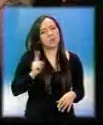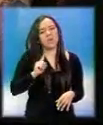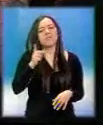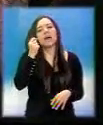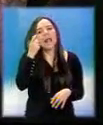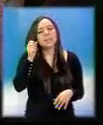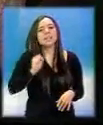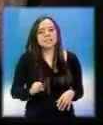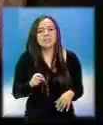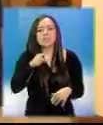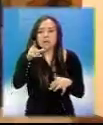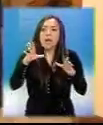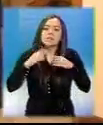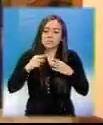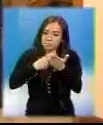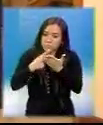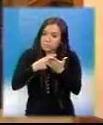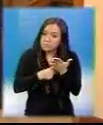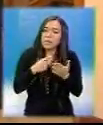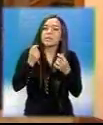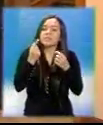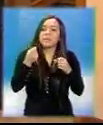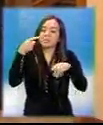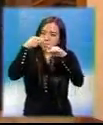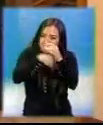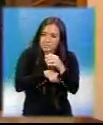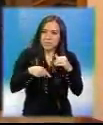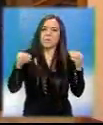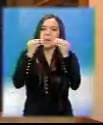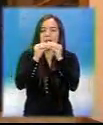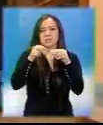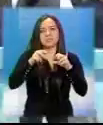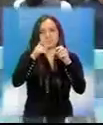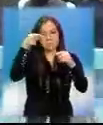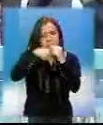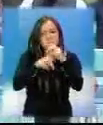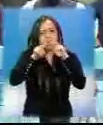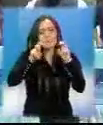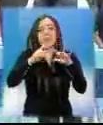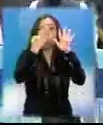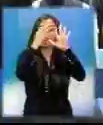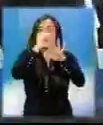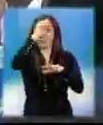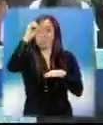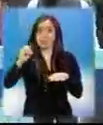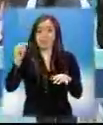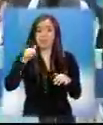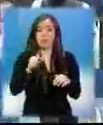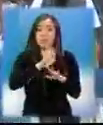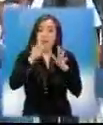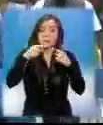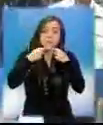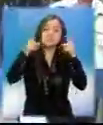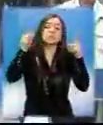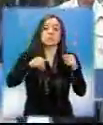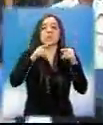y 39 reformas que se han disminuido de 54 y en un principio de 80. Ahora solo falta esperar si la historia se